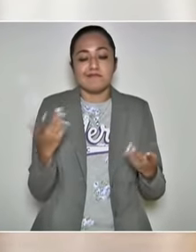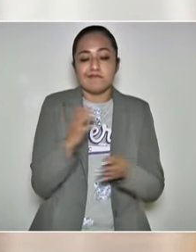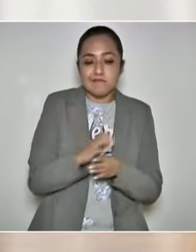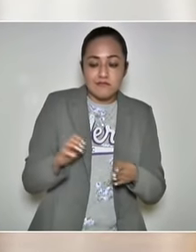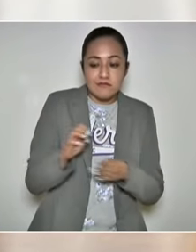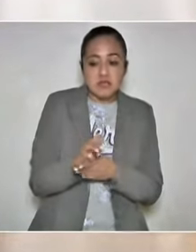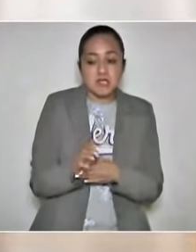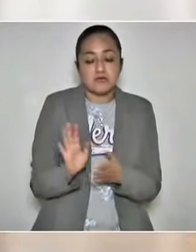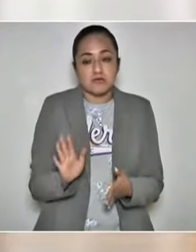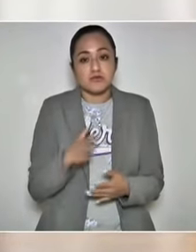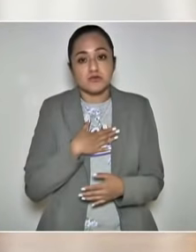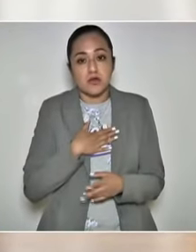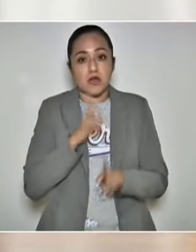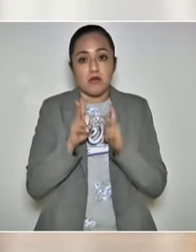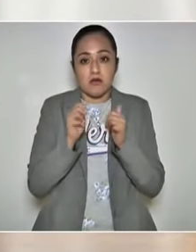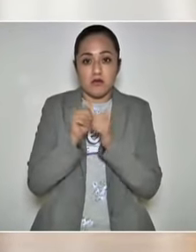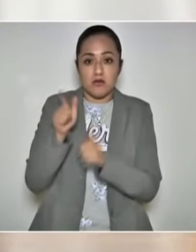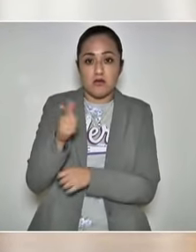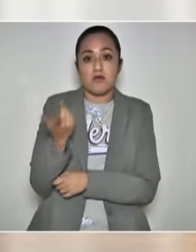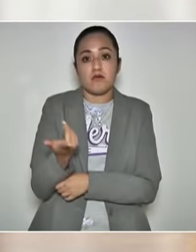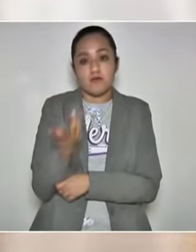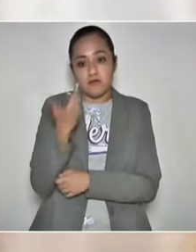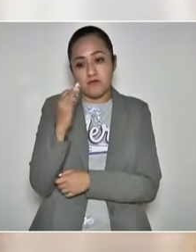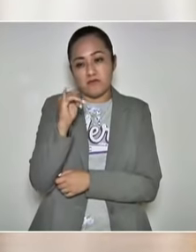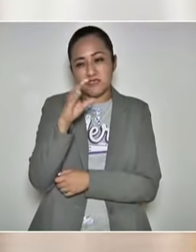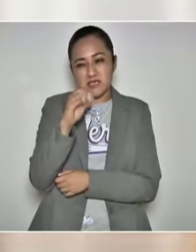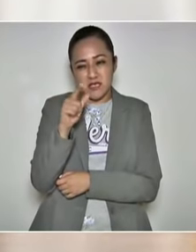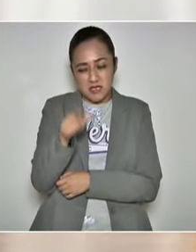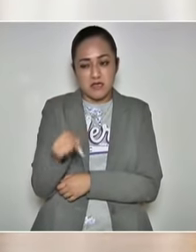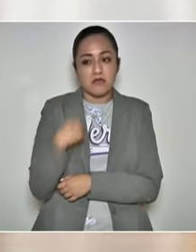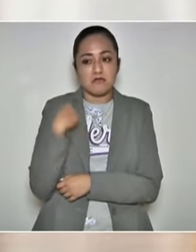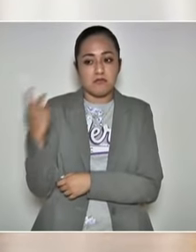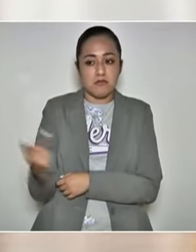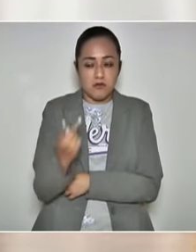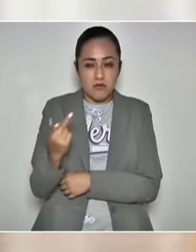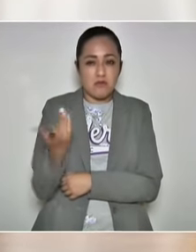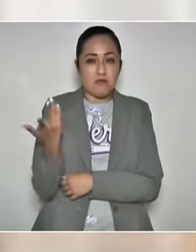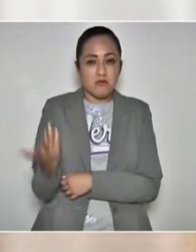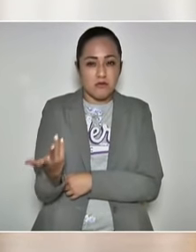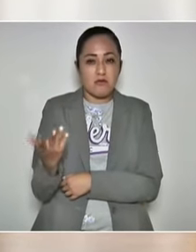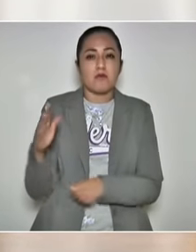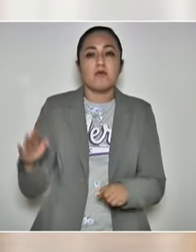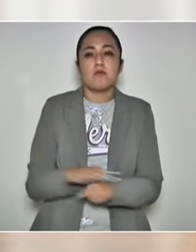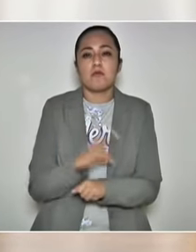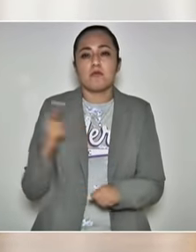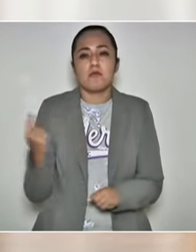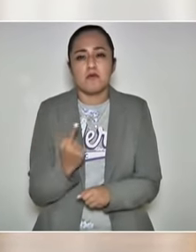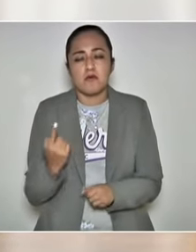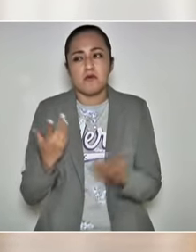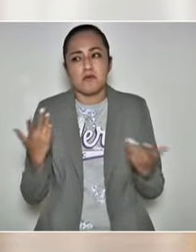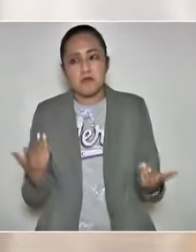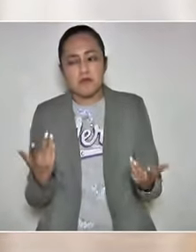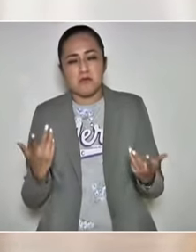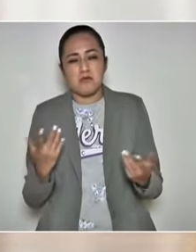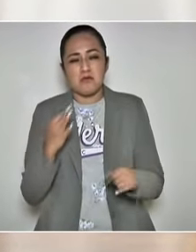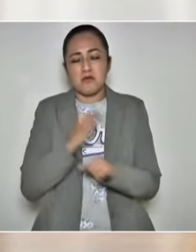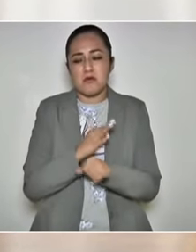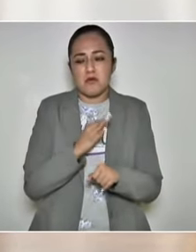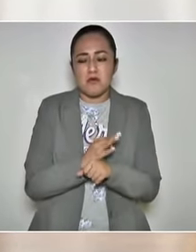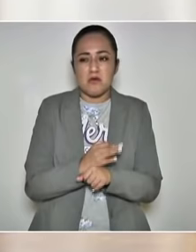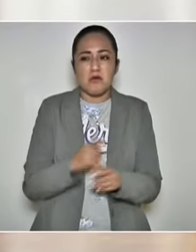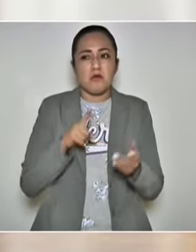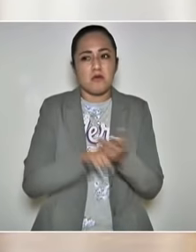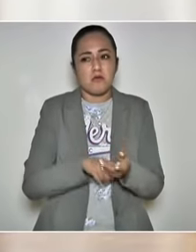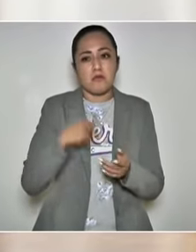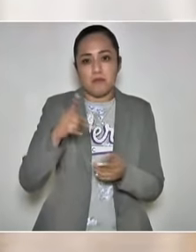yo hablé con el fiscal, pregunté porque es un asunto de una ruta de un órgano